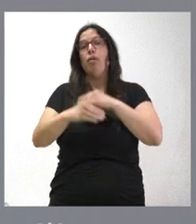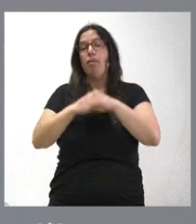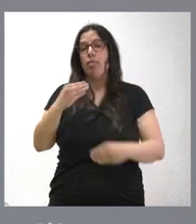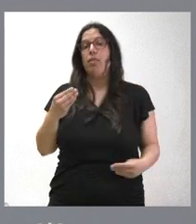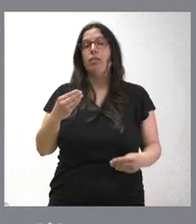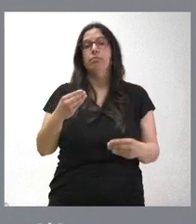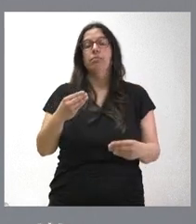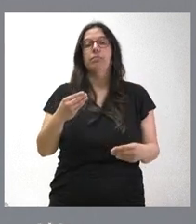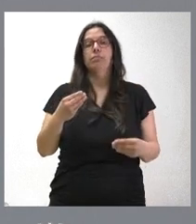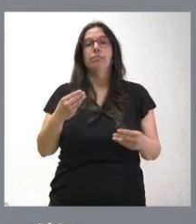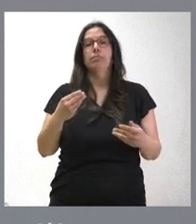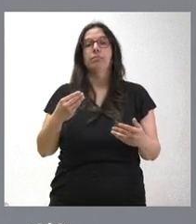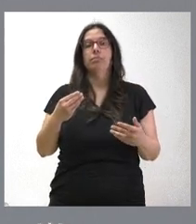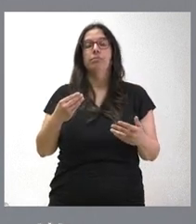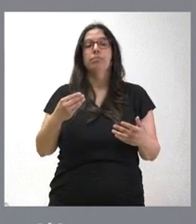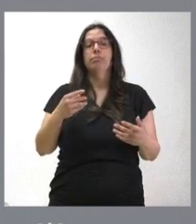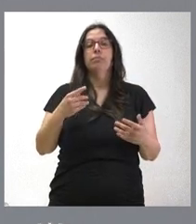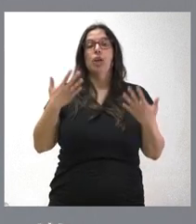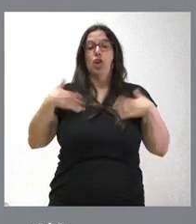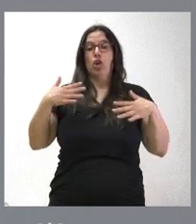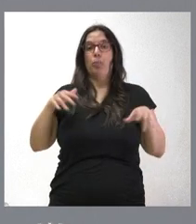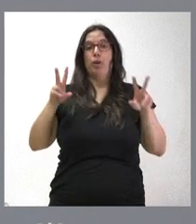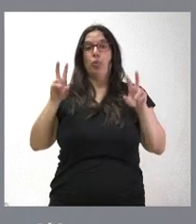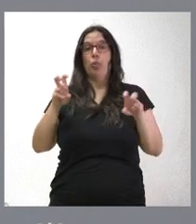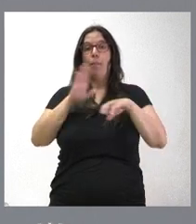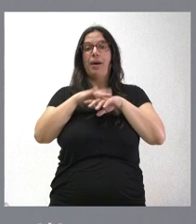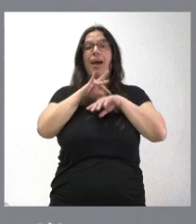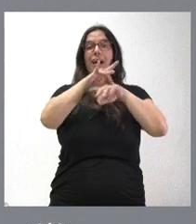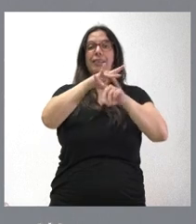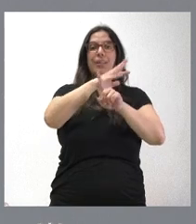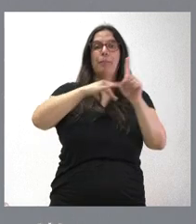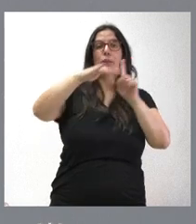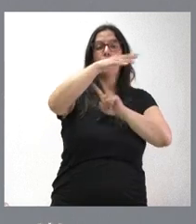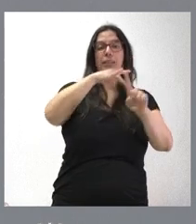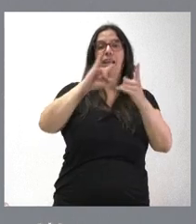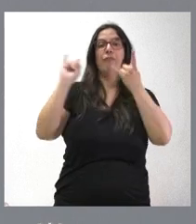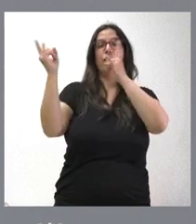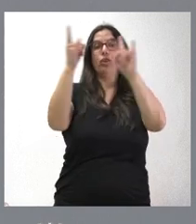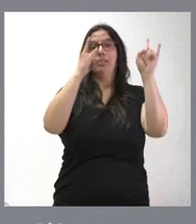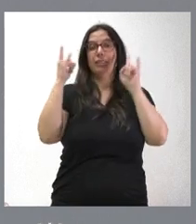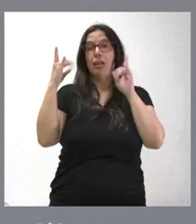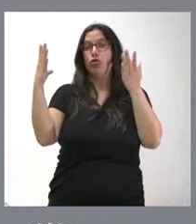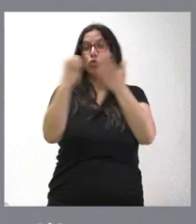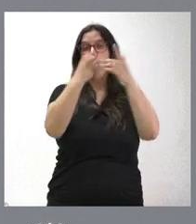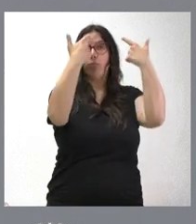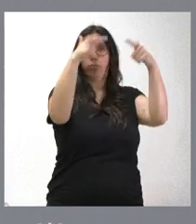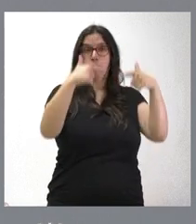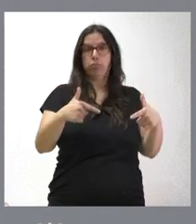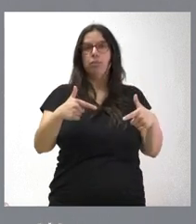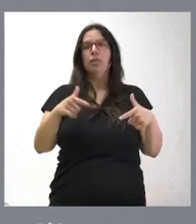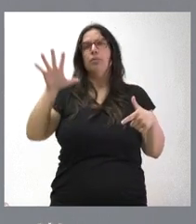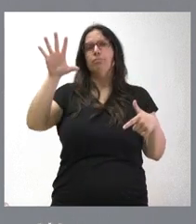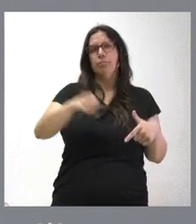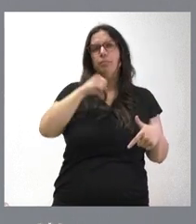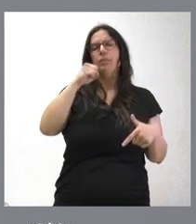León es suministrar el nuevo vestuario para los agentes medioambientales, guardería forestal, celadores y peones en el ámbito de medioambiente. una inversión de algo